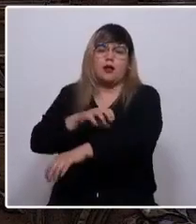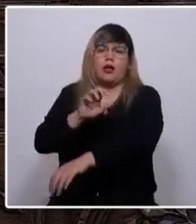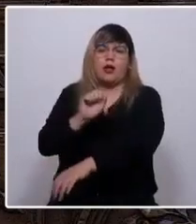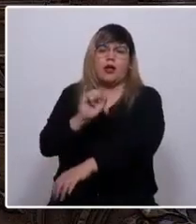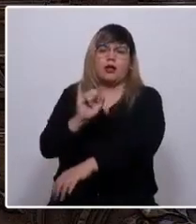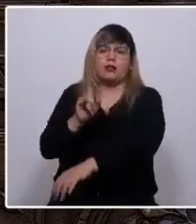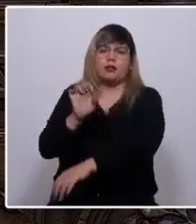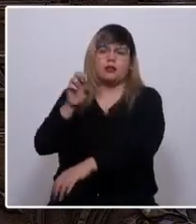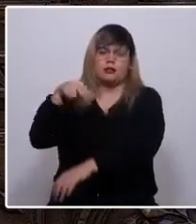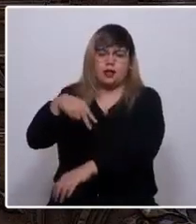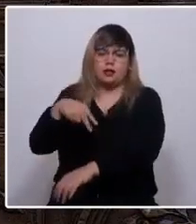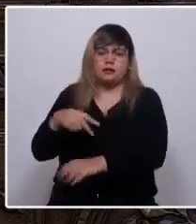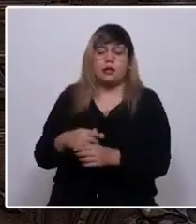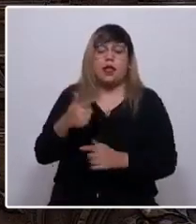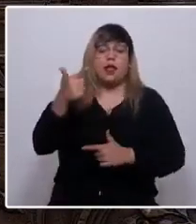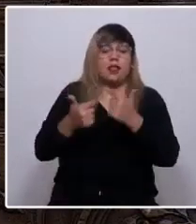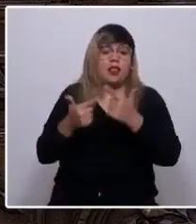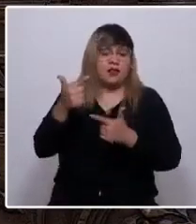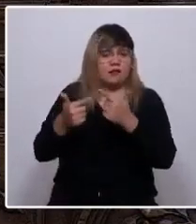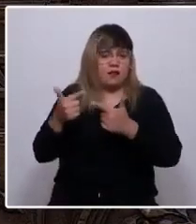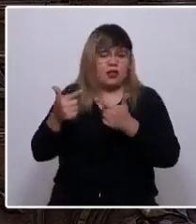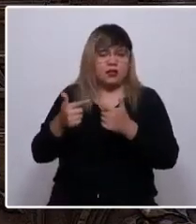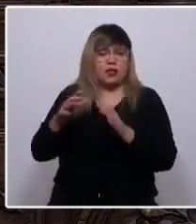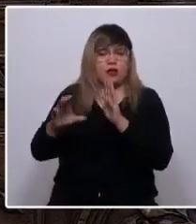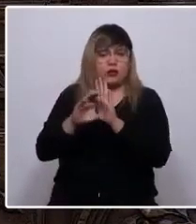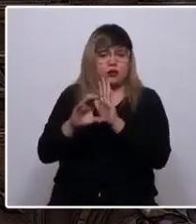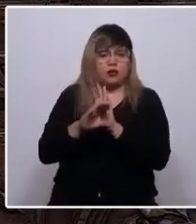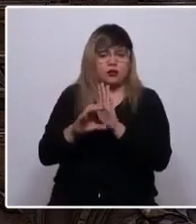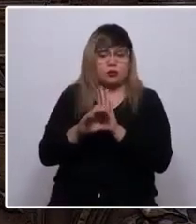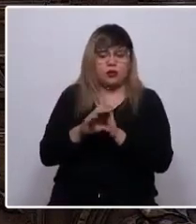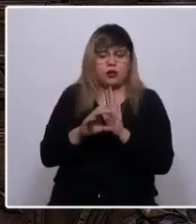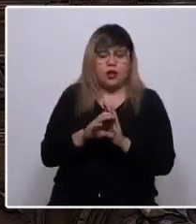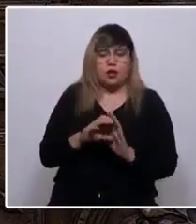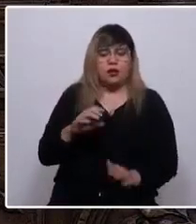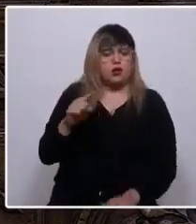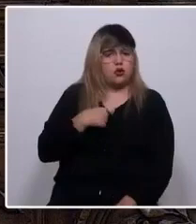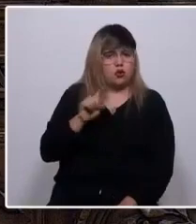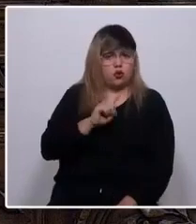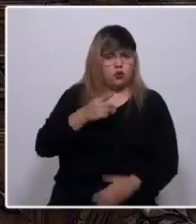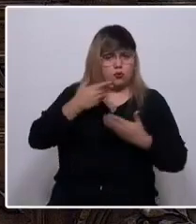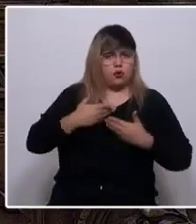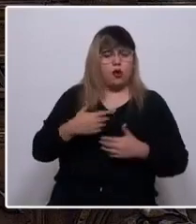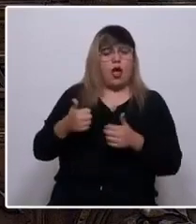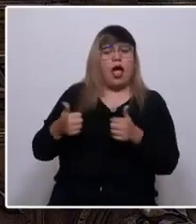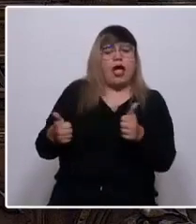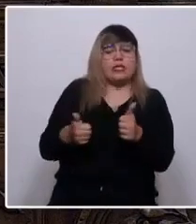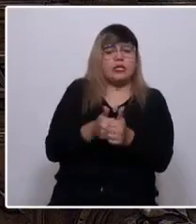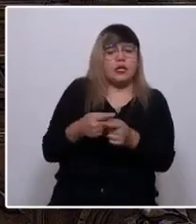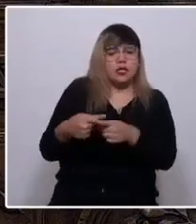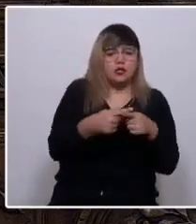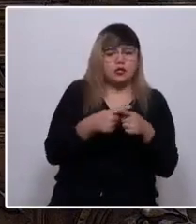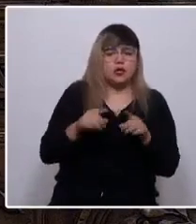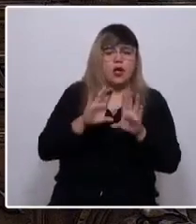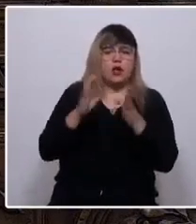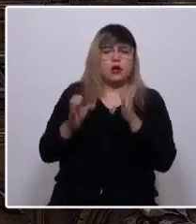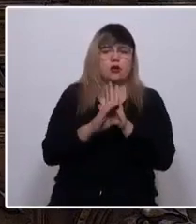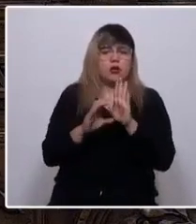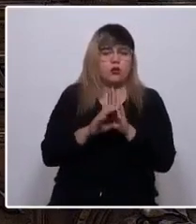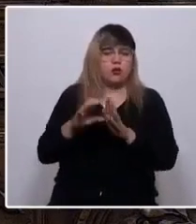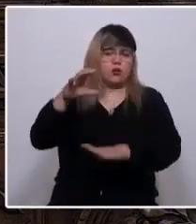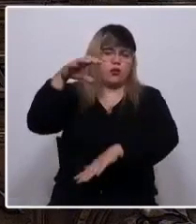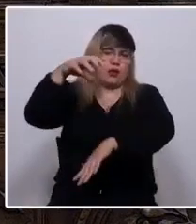de apertura del debate constitucional, no hablaré como Yoconda Navarrete, la asistente social constituyente de la región de Aysén.